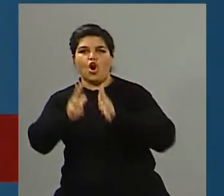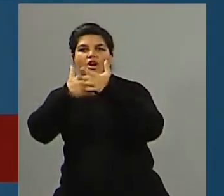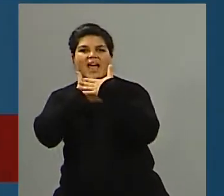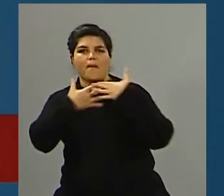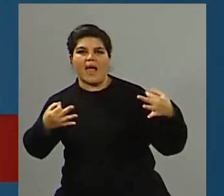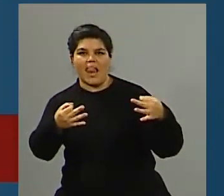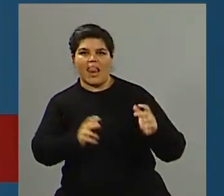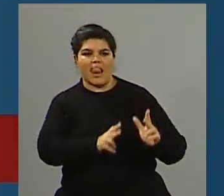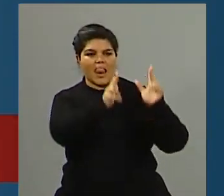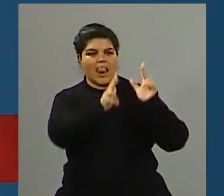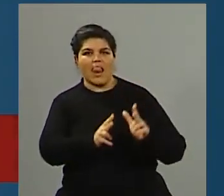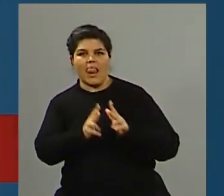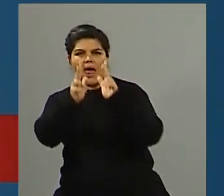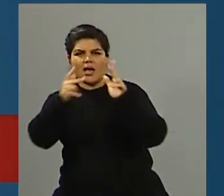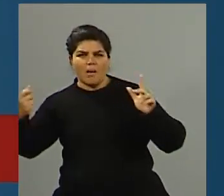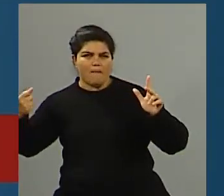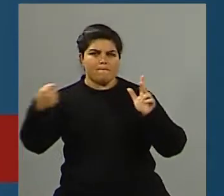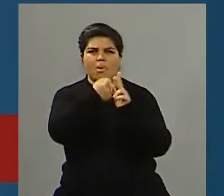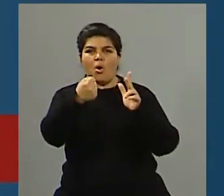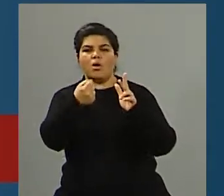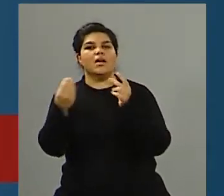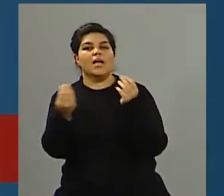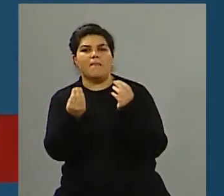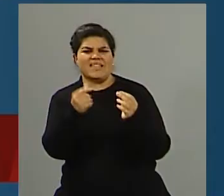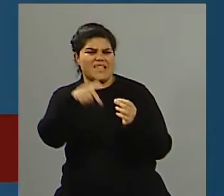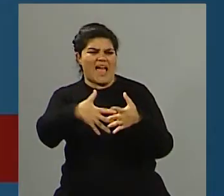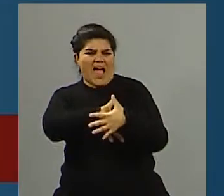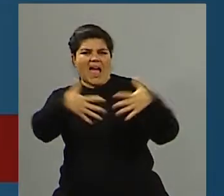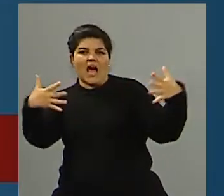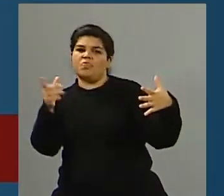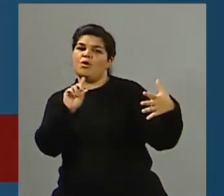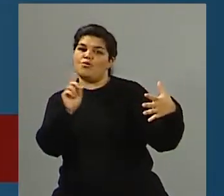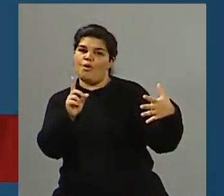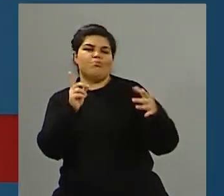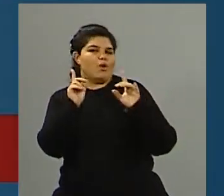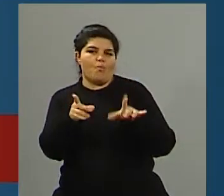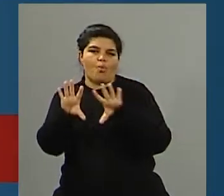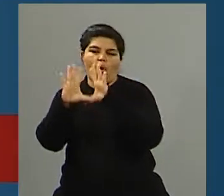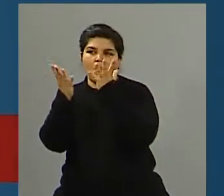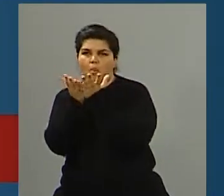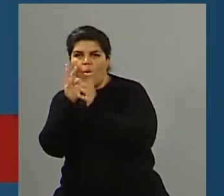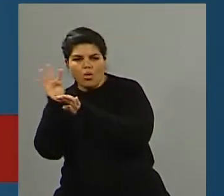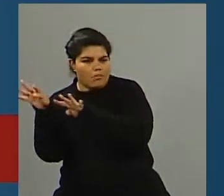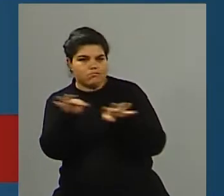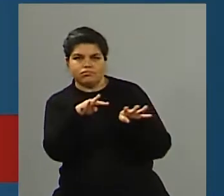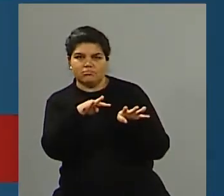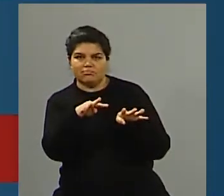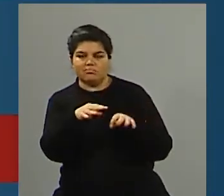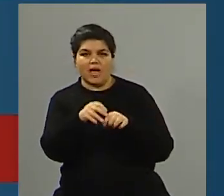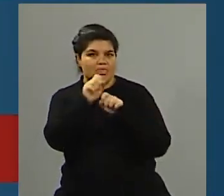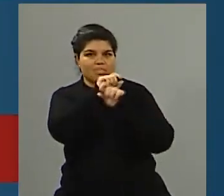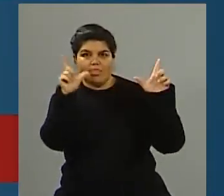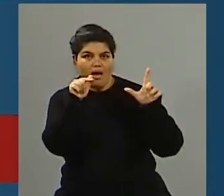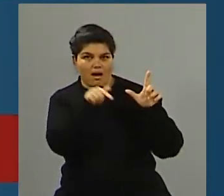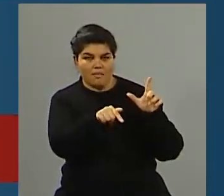Por ahí, no sé si es el atentado más grande, pero sí el más notorio. El más notorio. Fue como un antes y un después, lo decíamos, ¿no? Porque a partir de